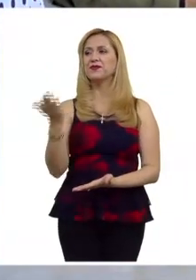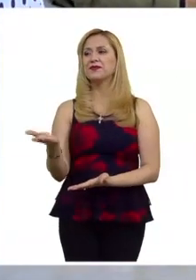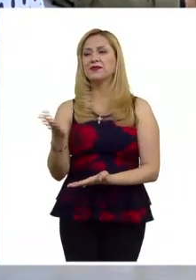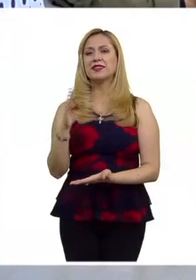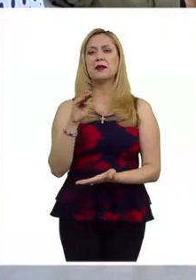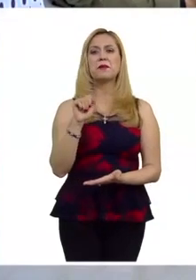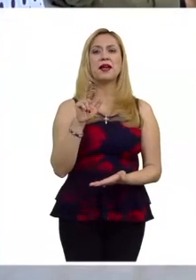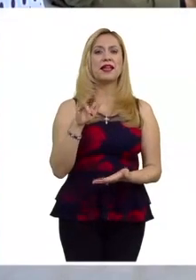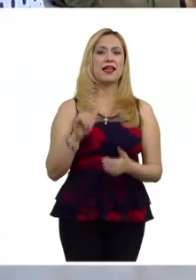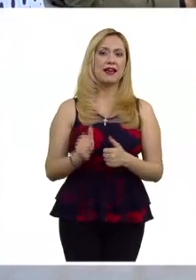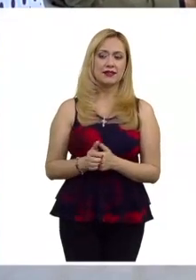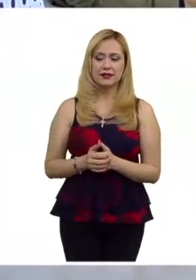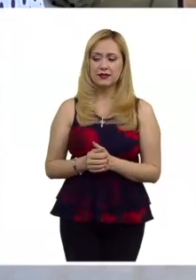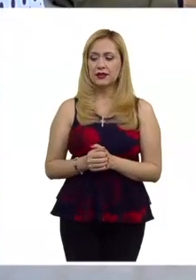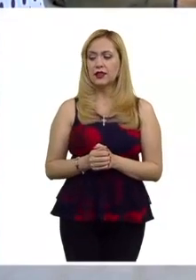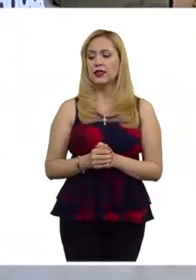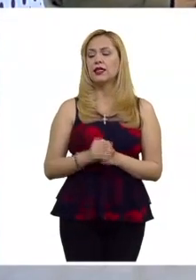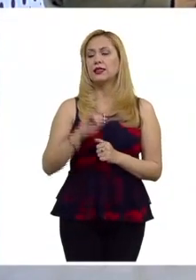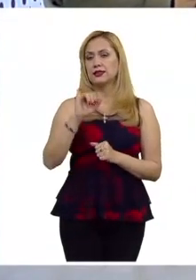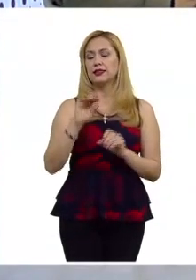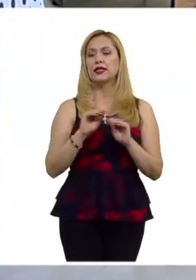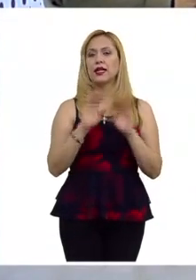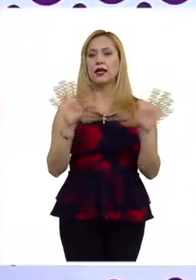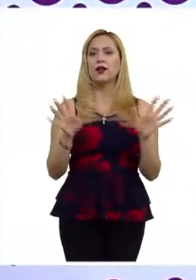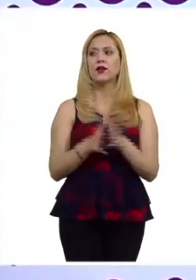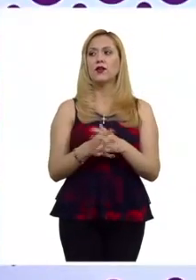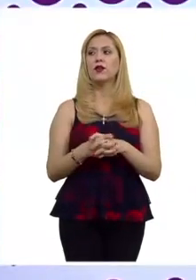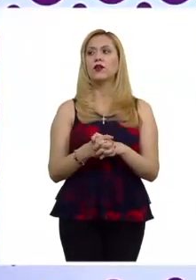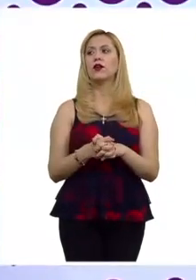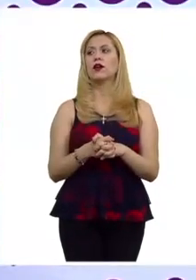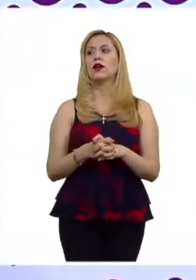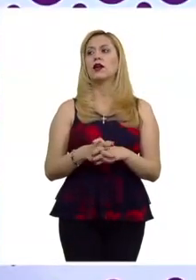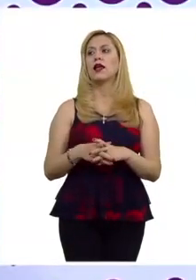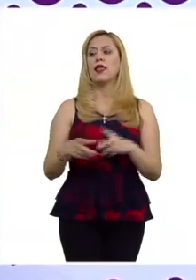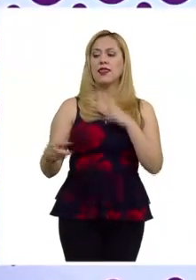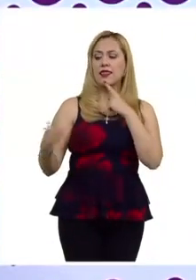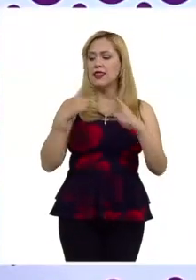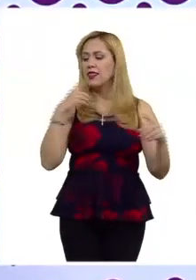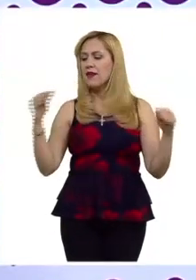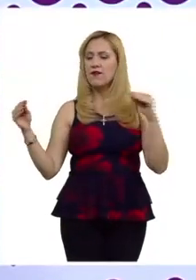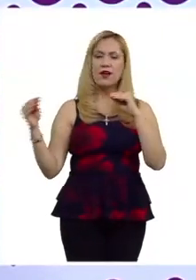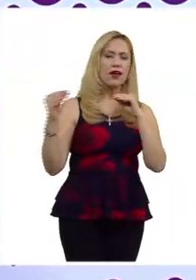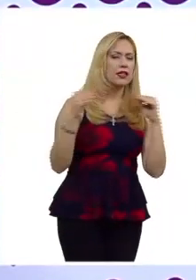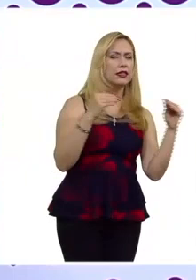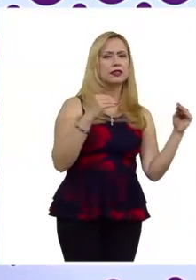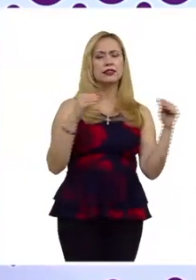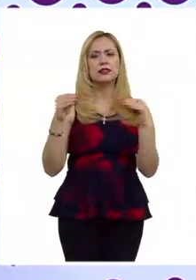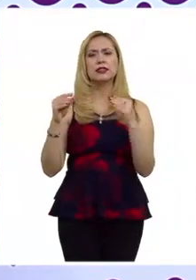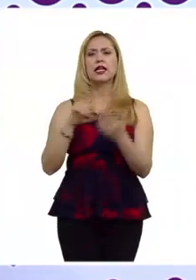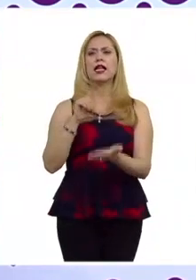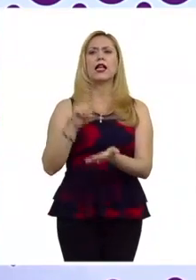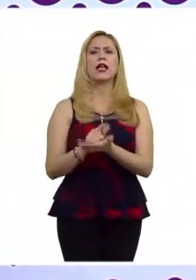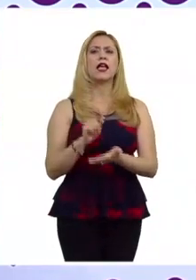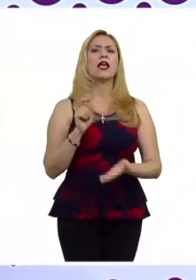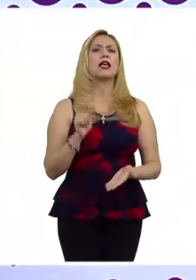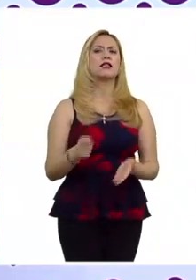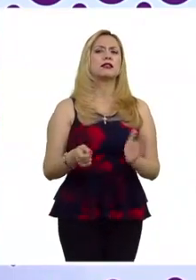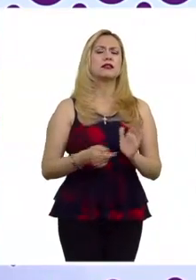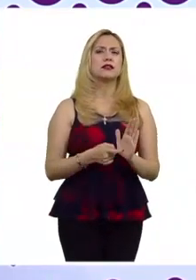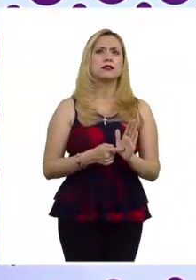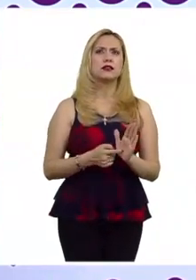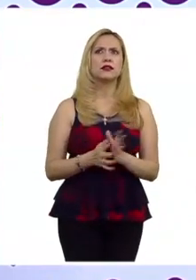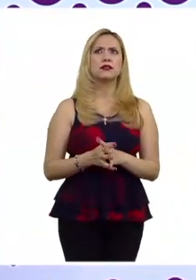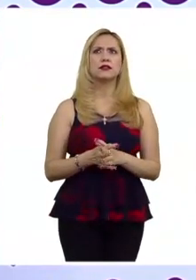reflexión final creo que de los debates más interesantes del derecho es el